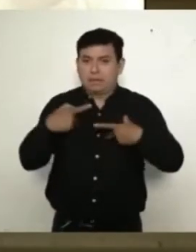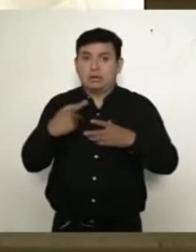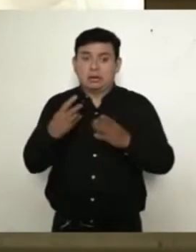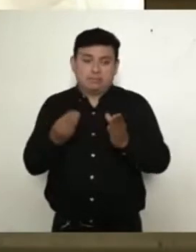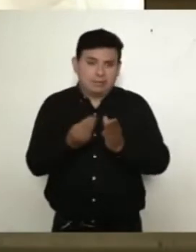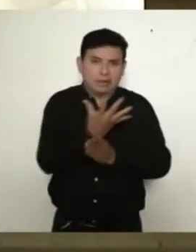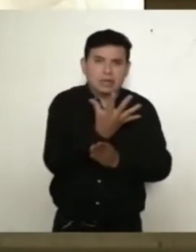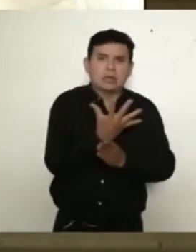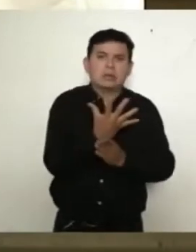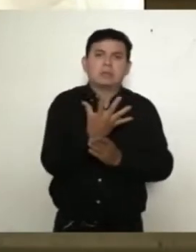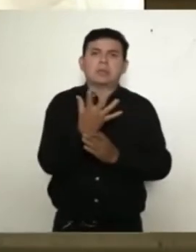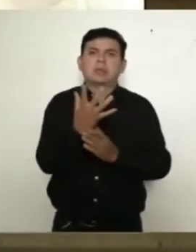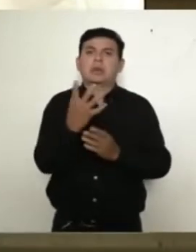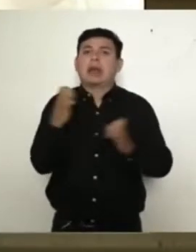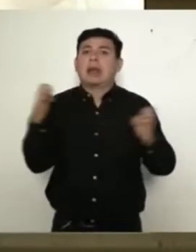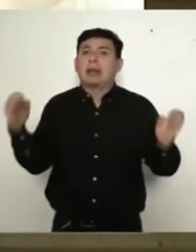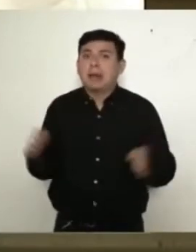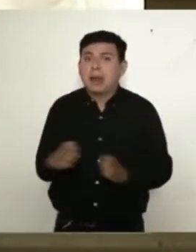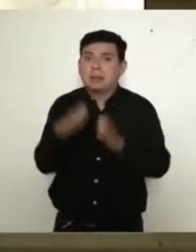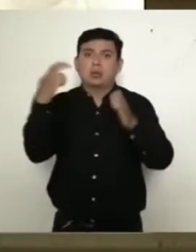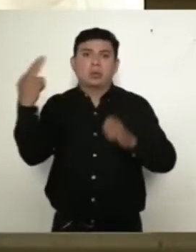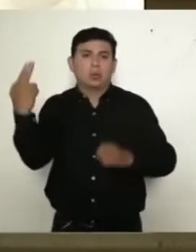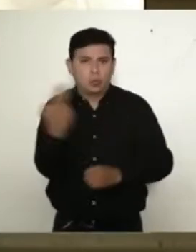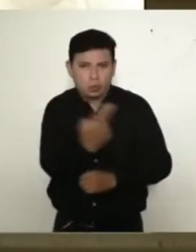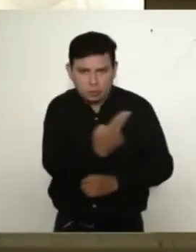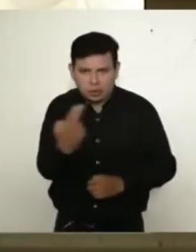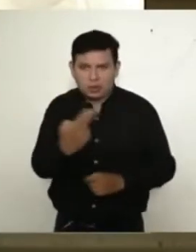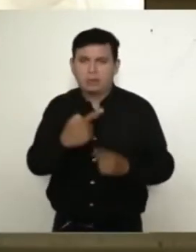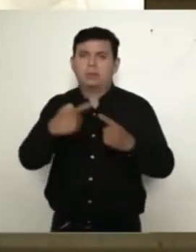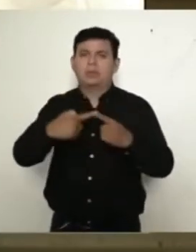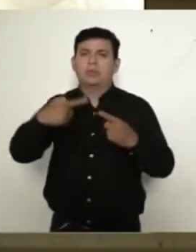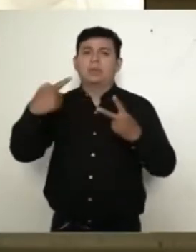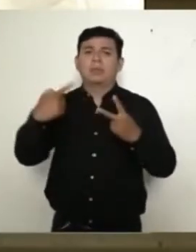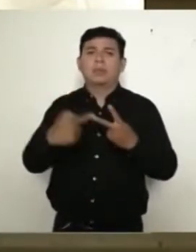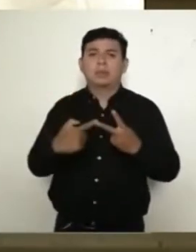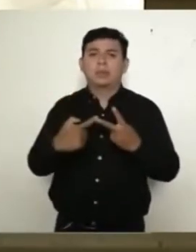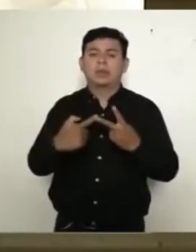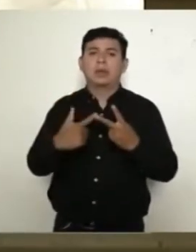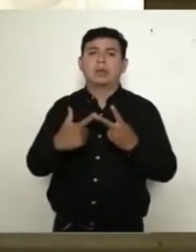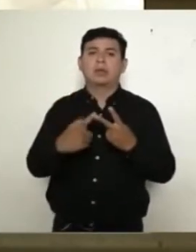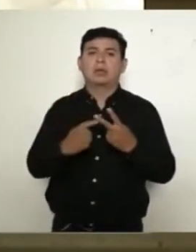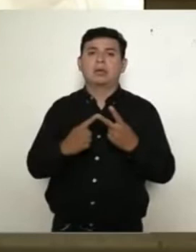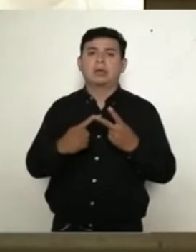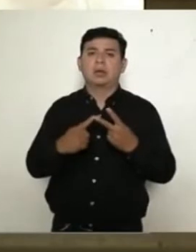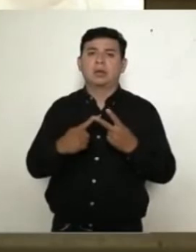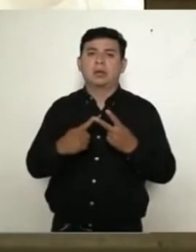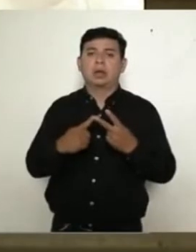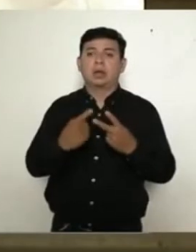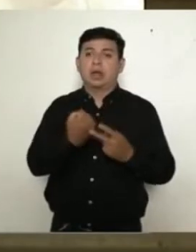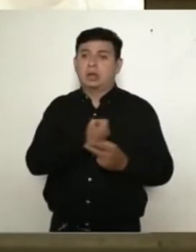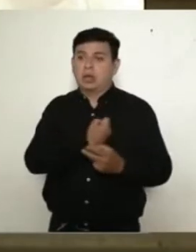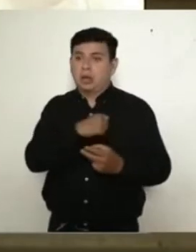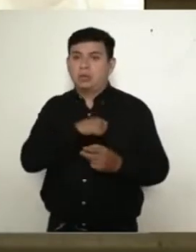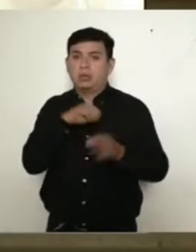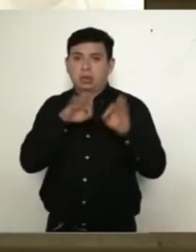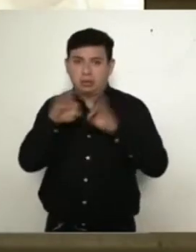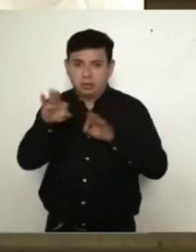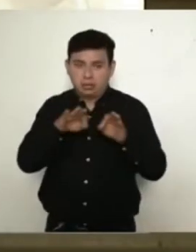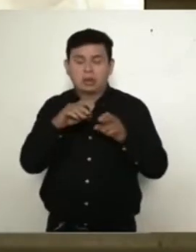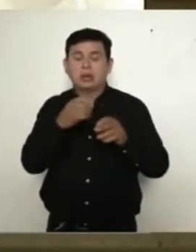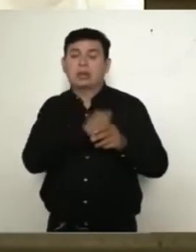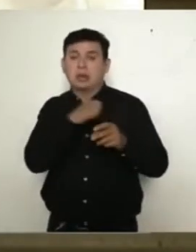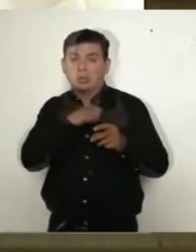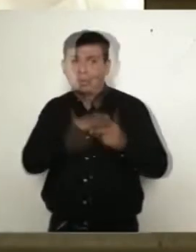para emergencias, para actividades de salud o